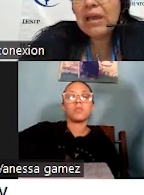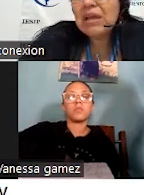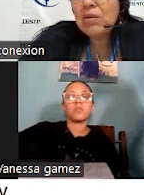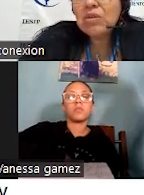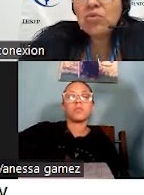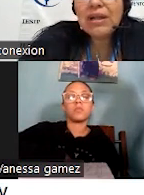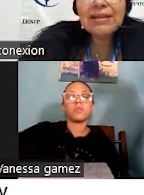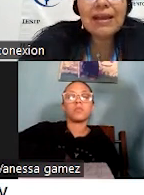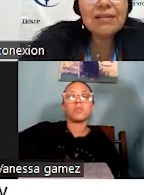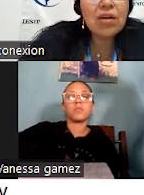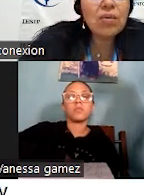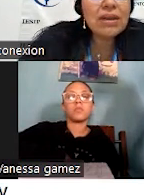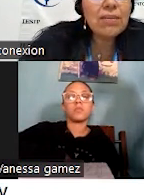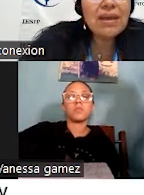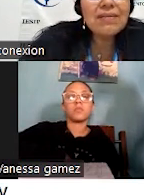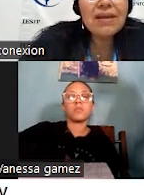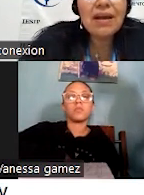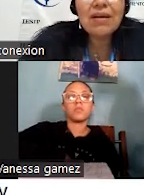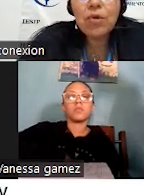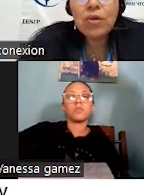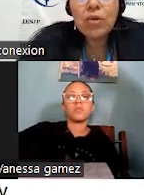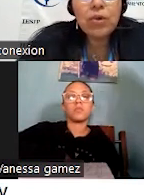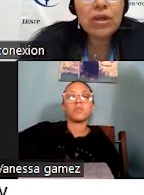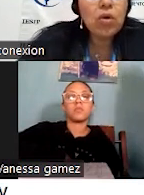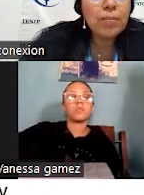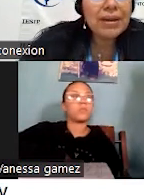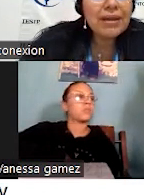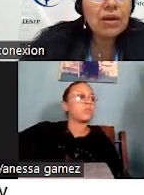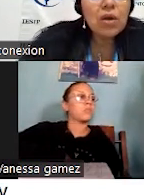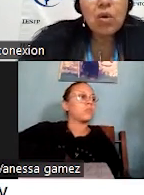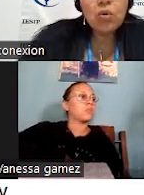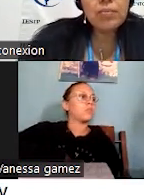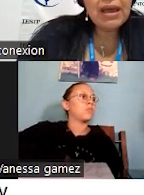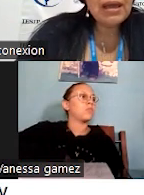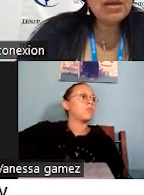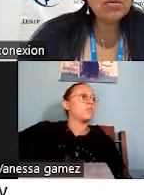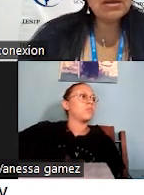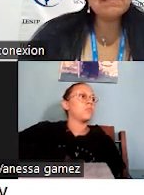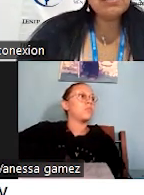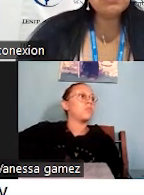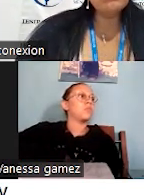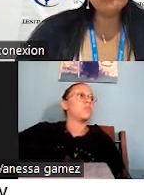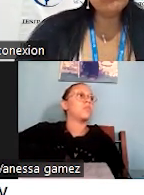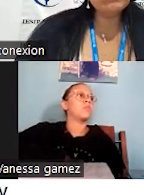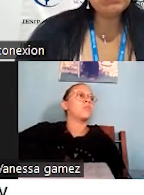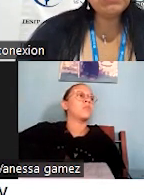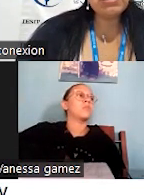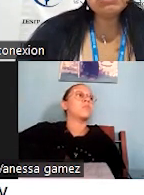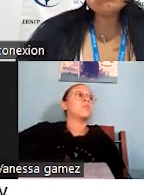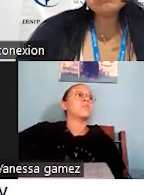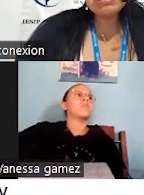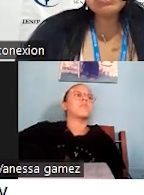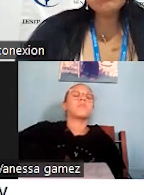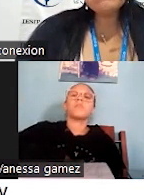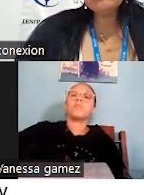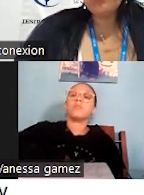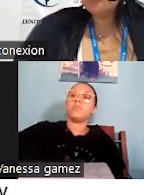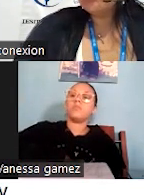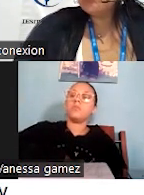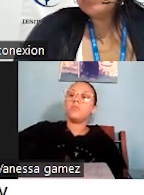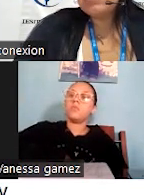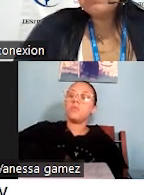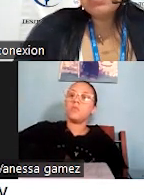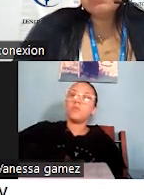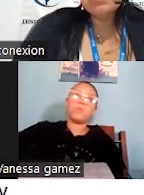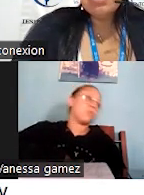porque un viajero habitual ya ha estado varias veces, puede comparar un viajero que esté su primer viaje, ahí puede decir,